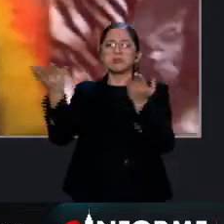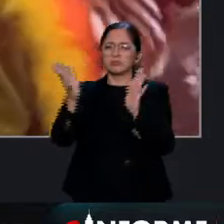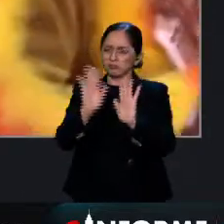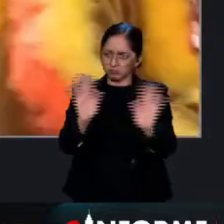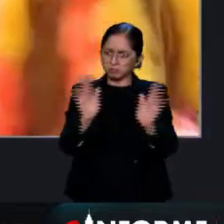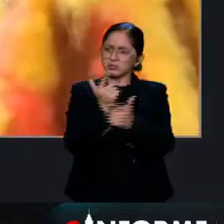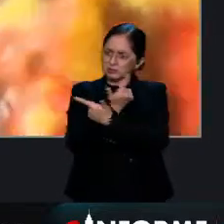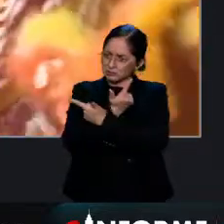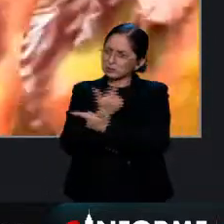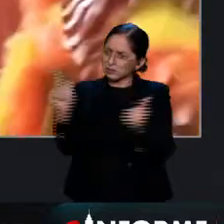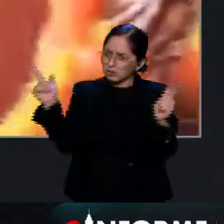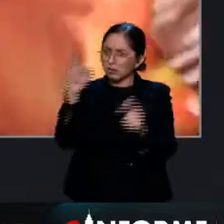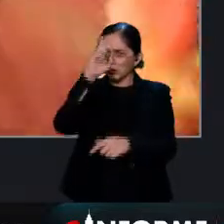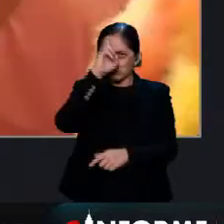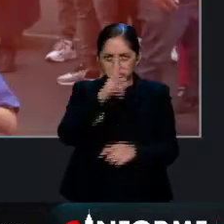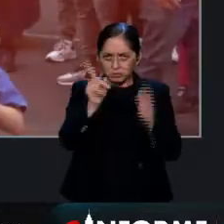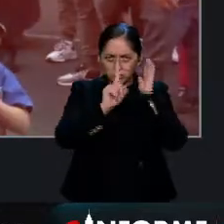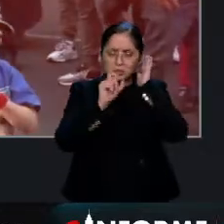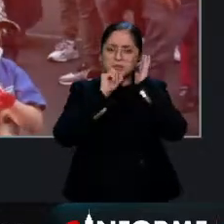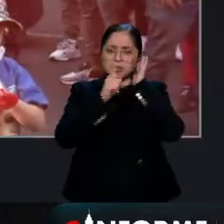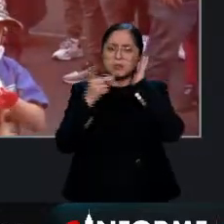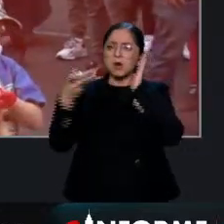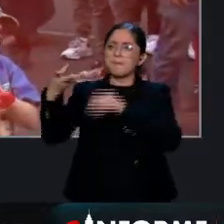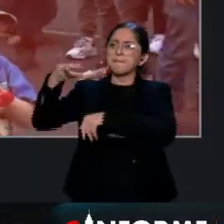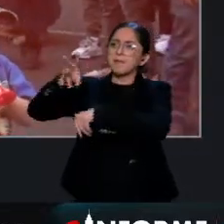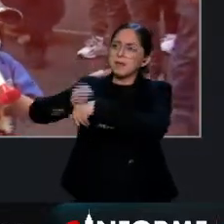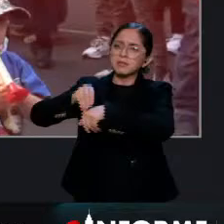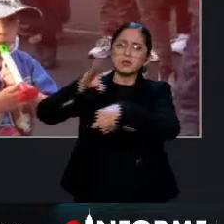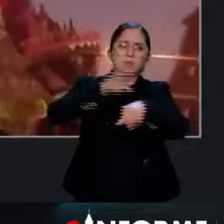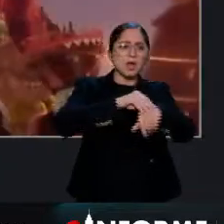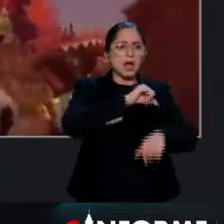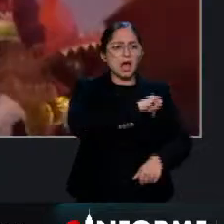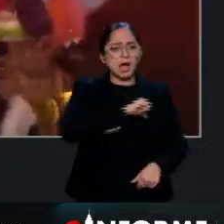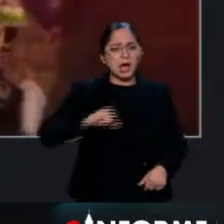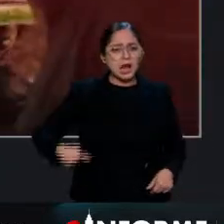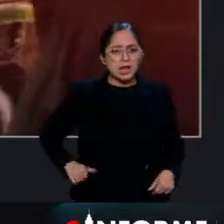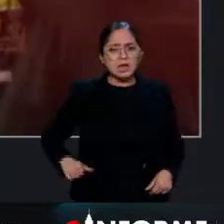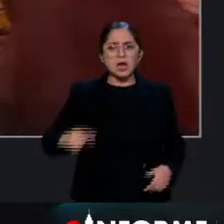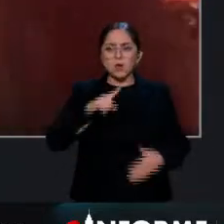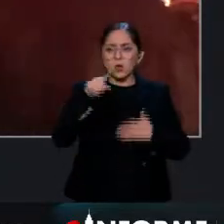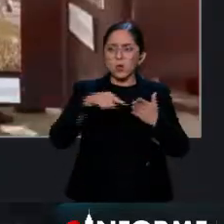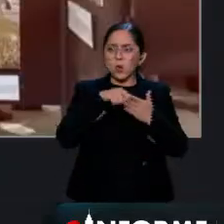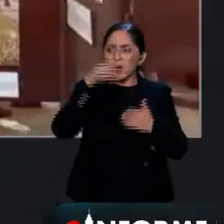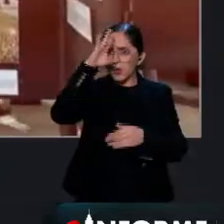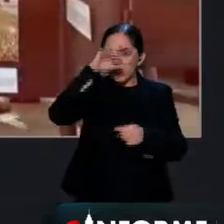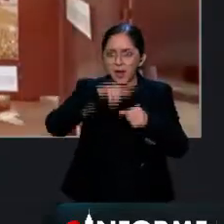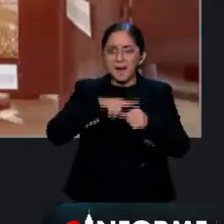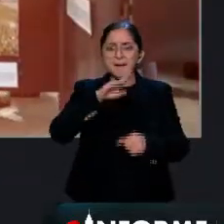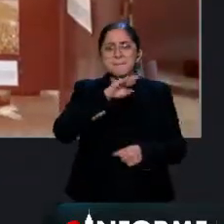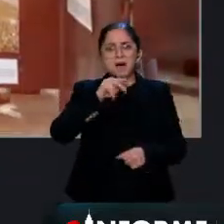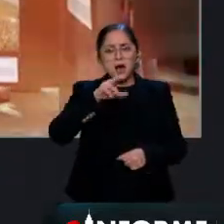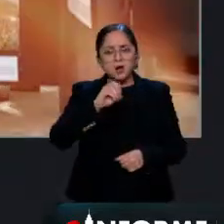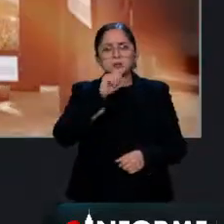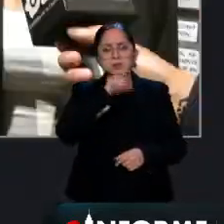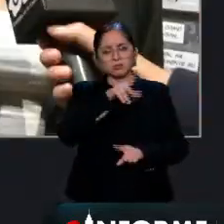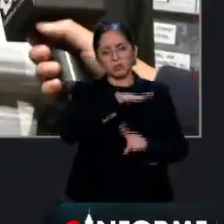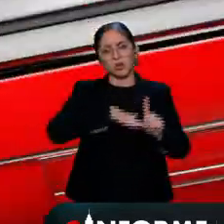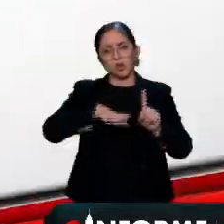también transparentar los permisos que otorgan las alcaldías en sus espacios culturales en sus barrios y en sus colonias vamos a escuchar